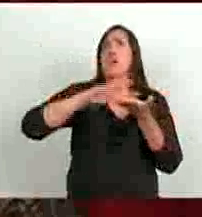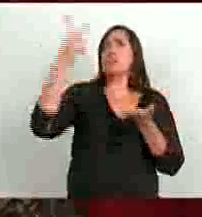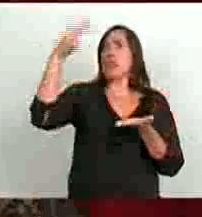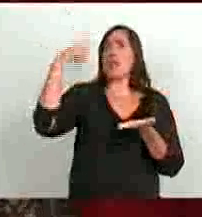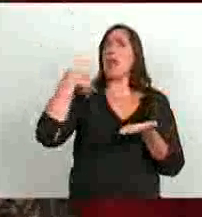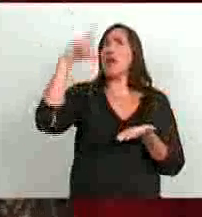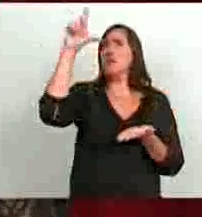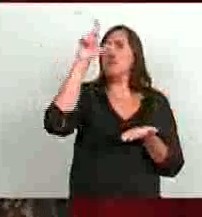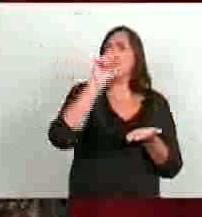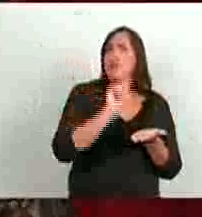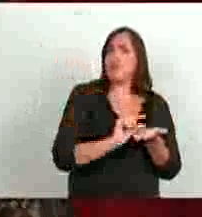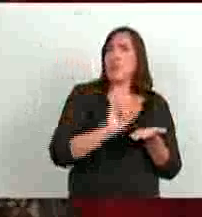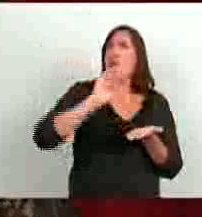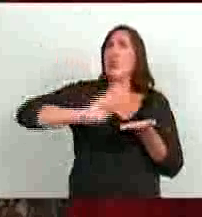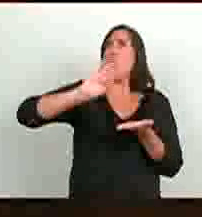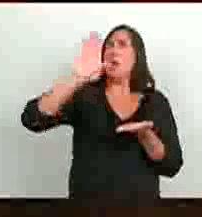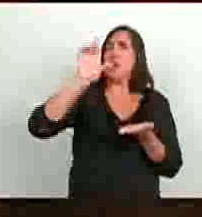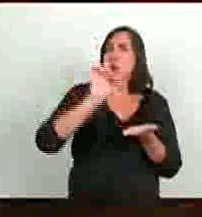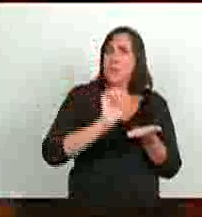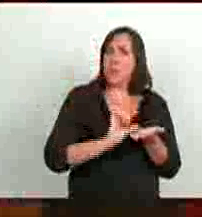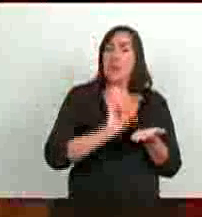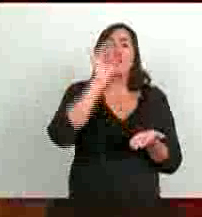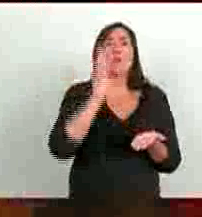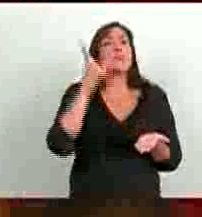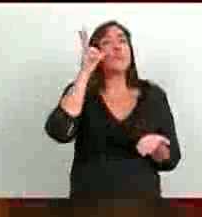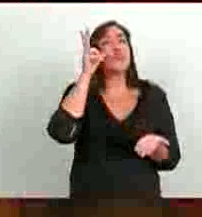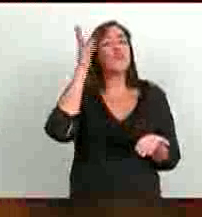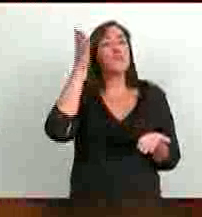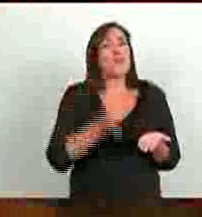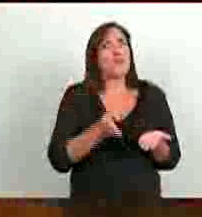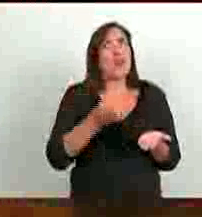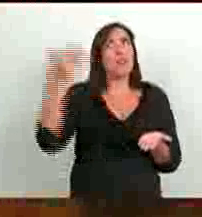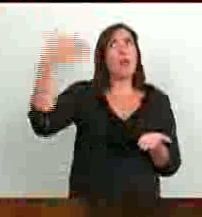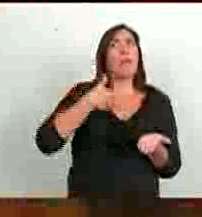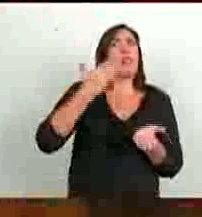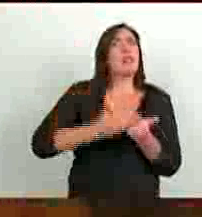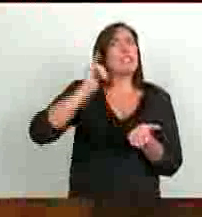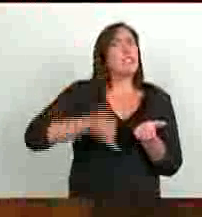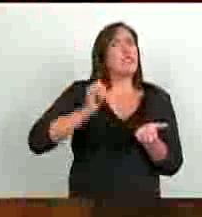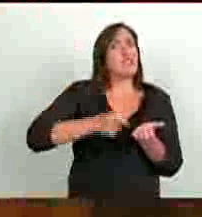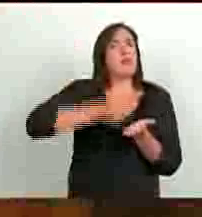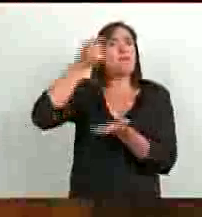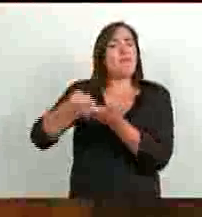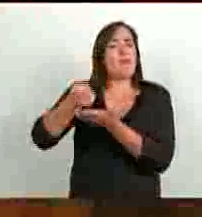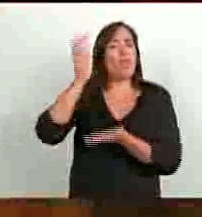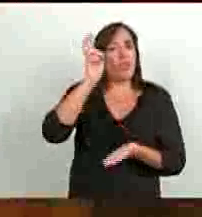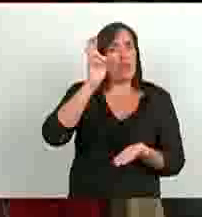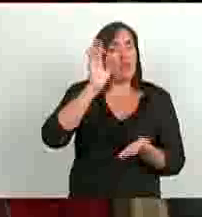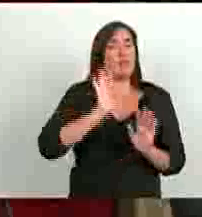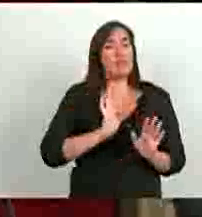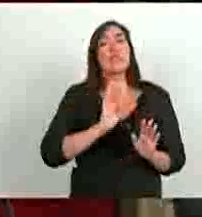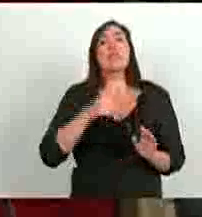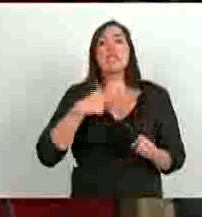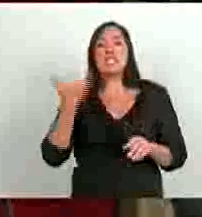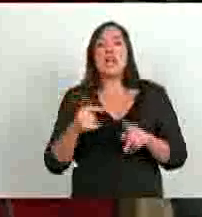disminuido notablemente, 8% únicamente exigible en dólares, por otra parte. Esto lo tenemos